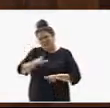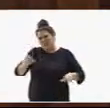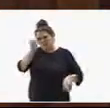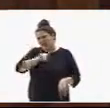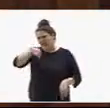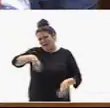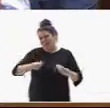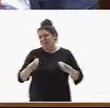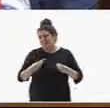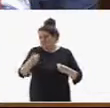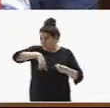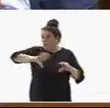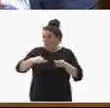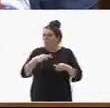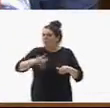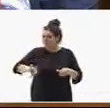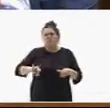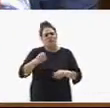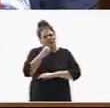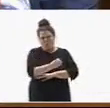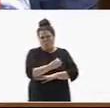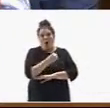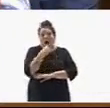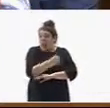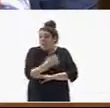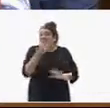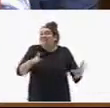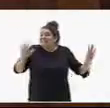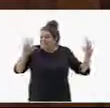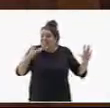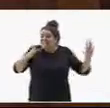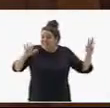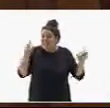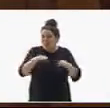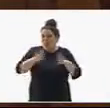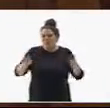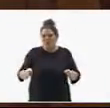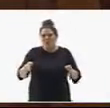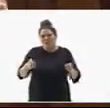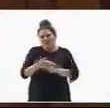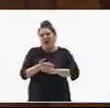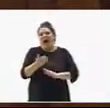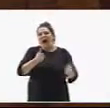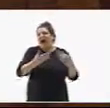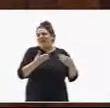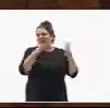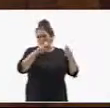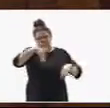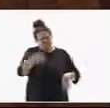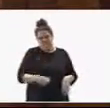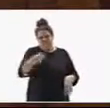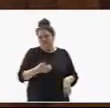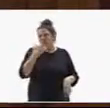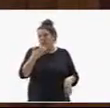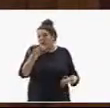apoyo de Podemos, lo van a tener siempre y cuando se ponga sobre la mesa temas trascendentales, como por ejemplo, un